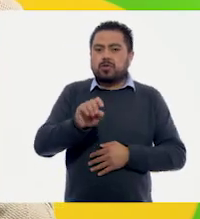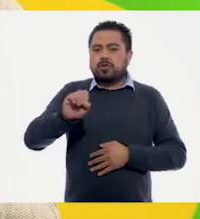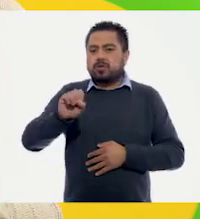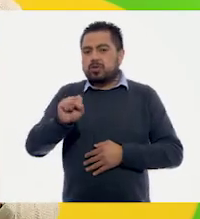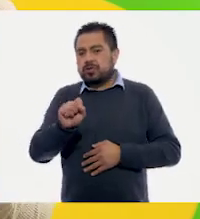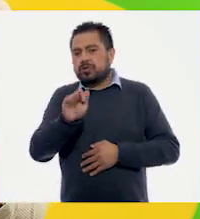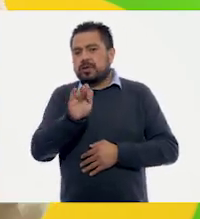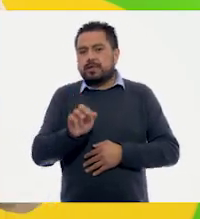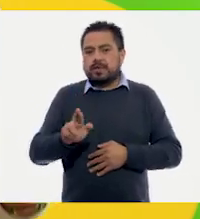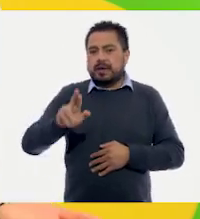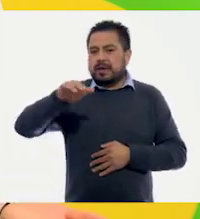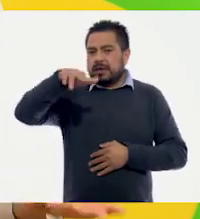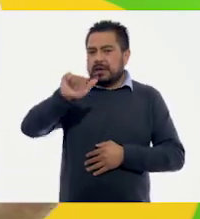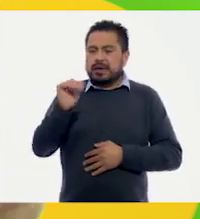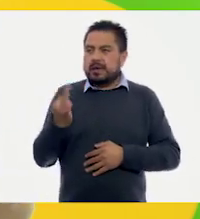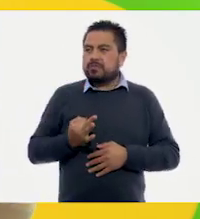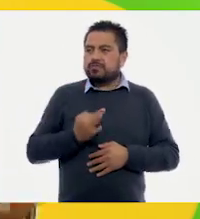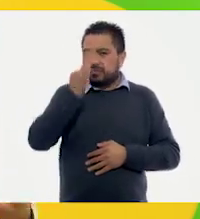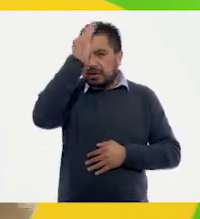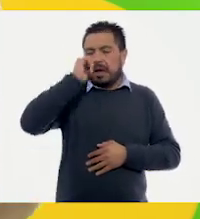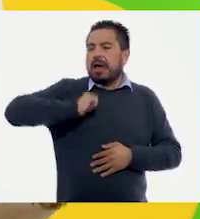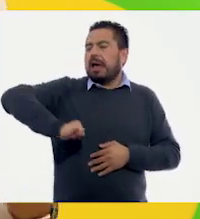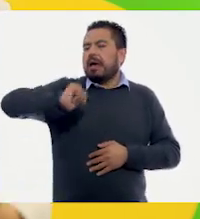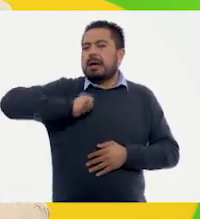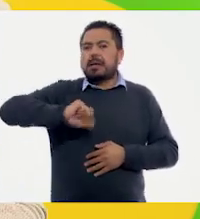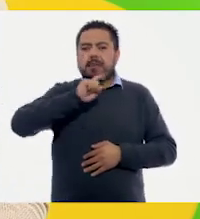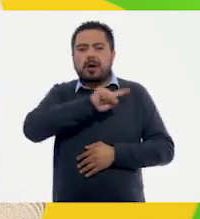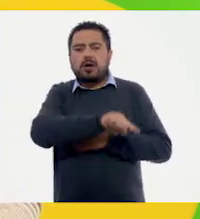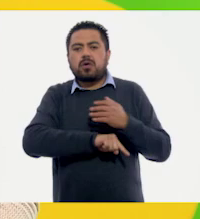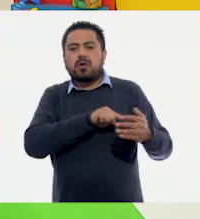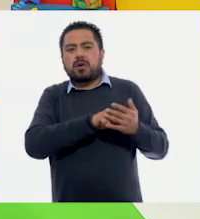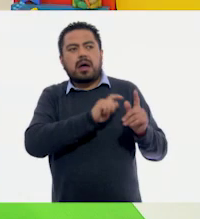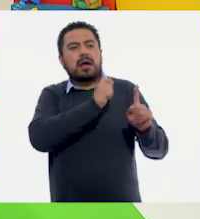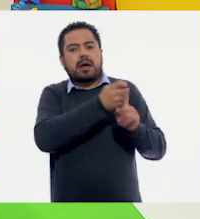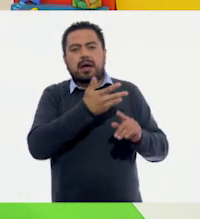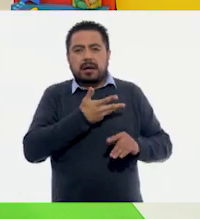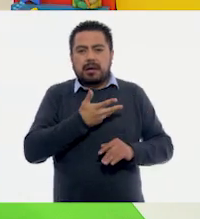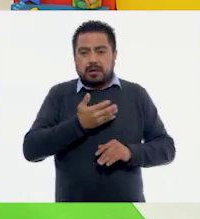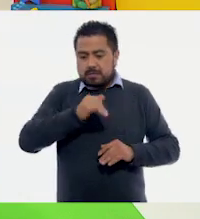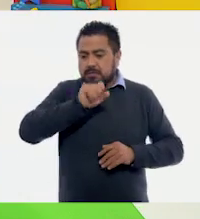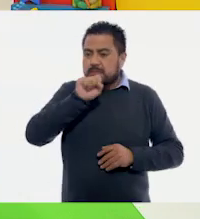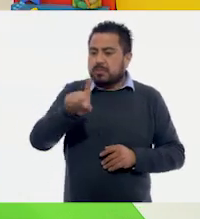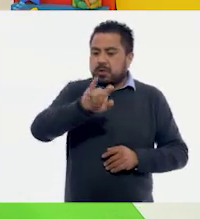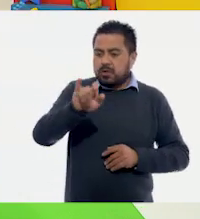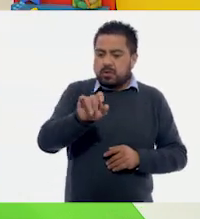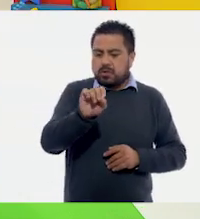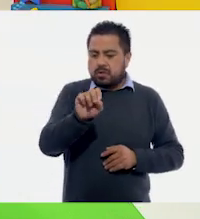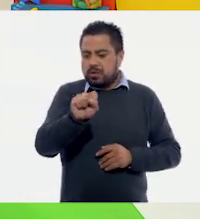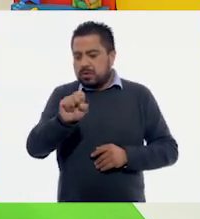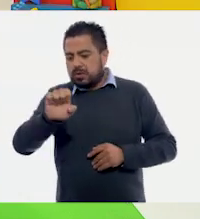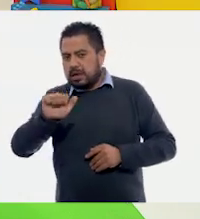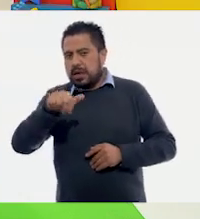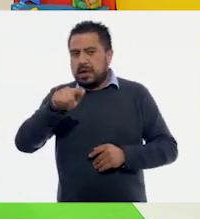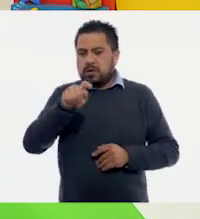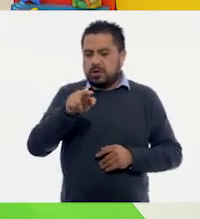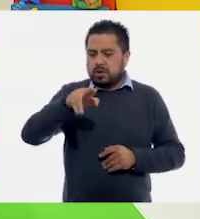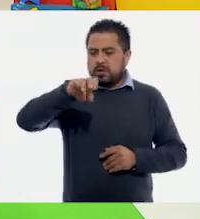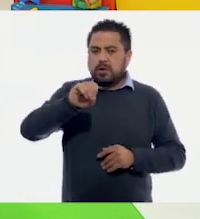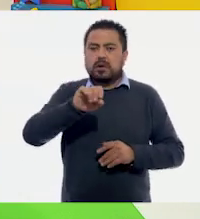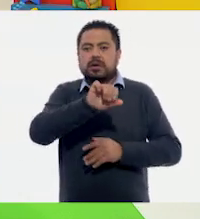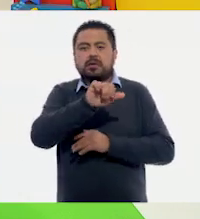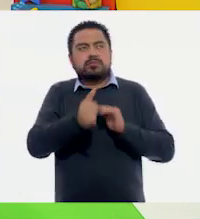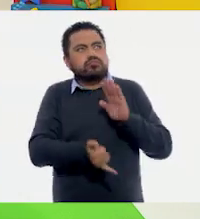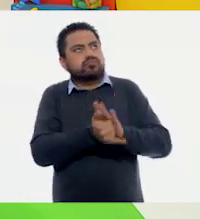sarampión, que hace mucho tiempo fueron padecidas en varias localidades. También José Antonio nos explicó que la construcción del